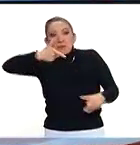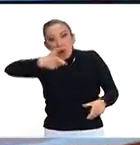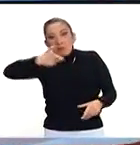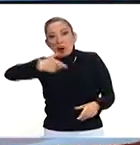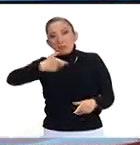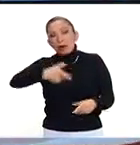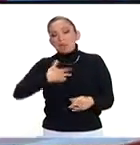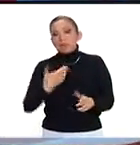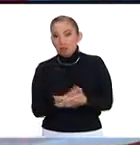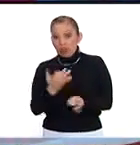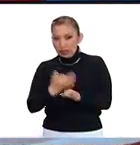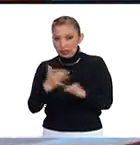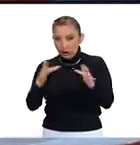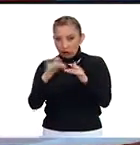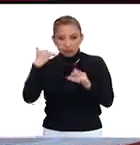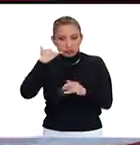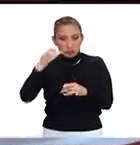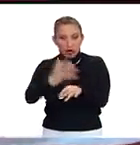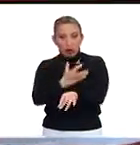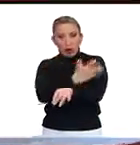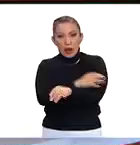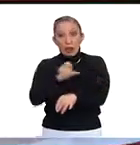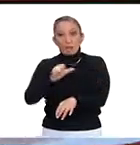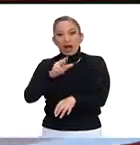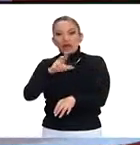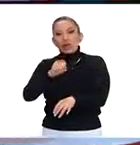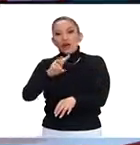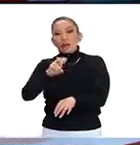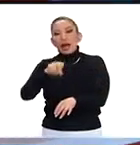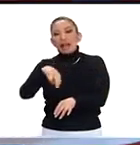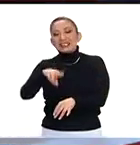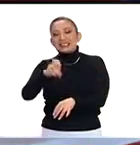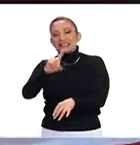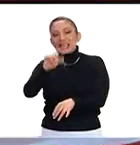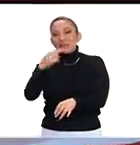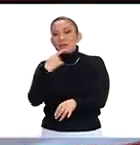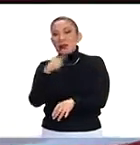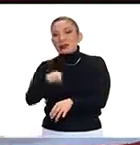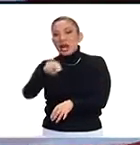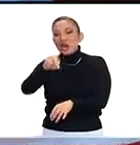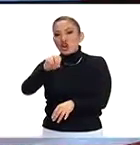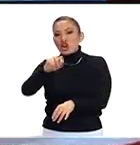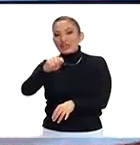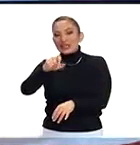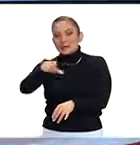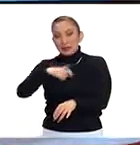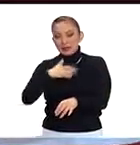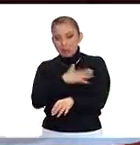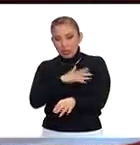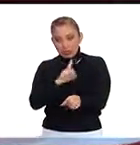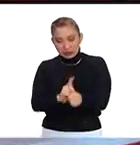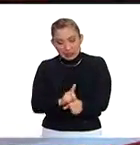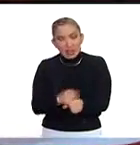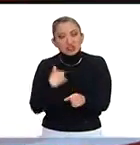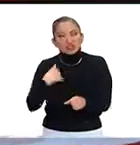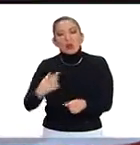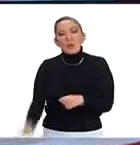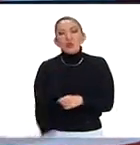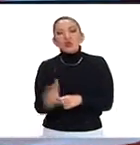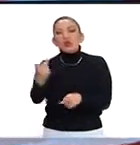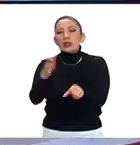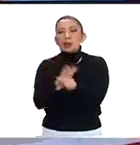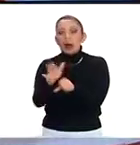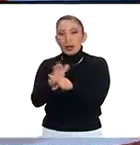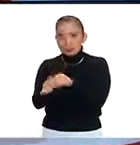balacera. Tengo en línea telefónica mi compañero Mario Vázquez, el excorresponsal de Notimex. Mario, muy buenos días, te quiero preguntar lo